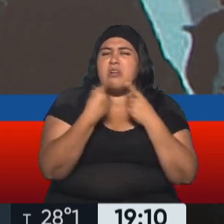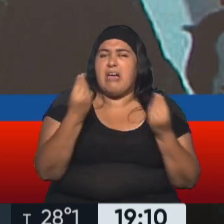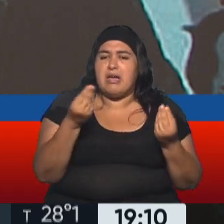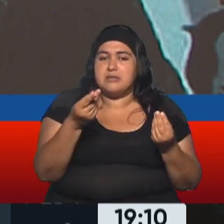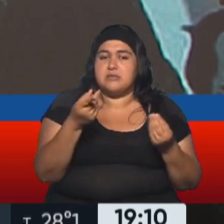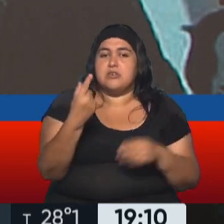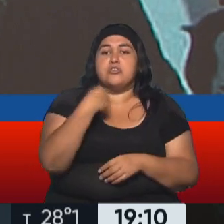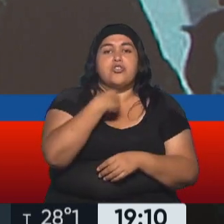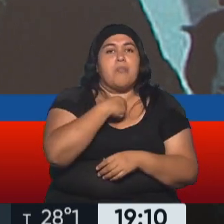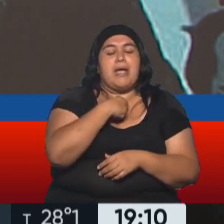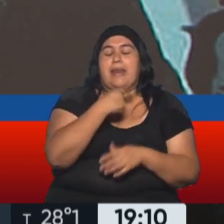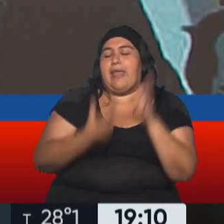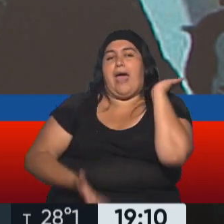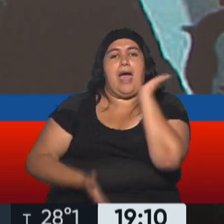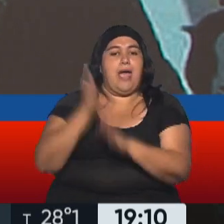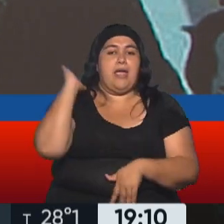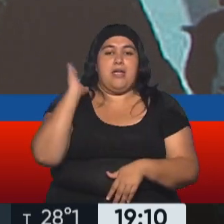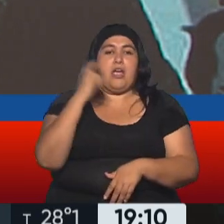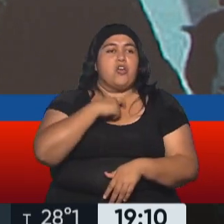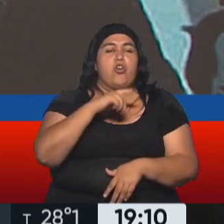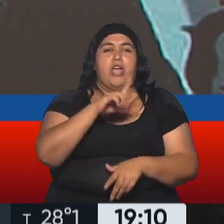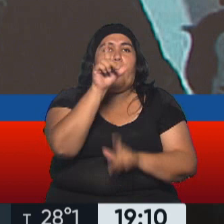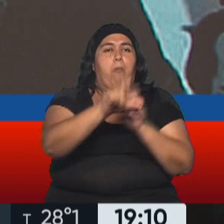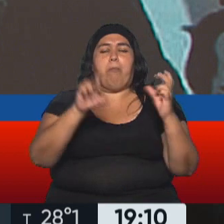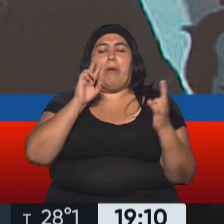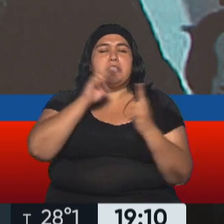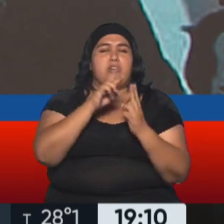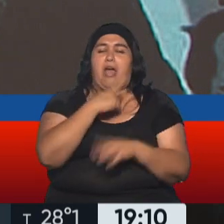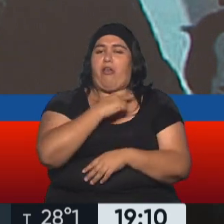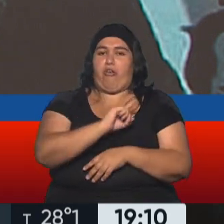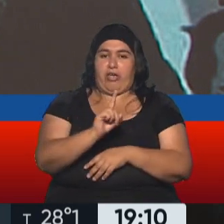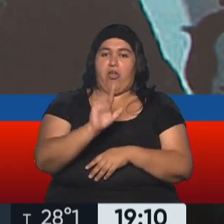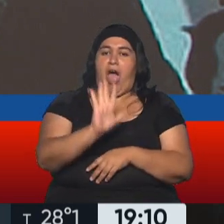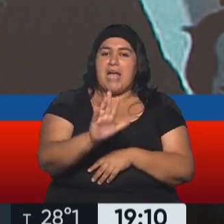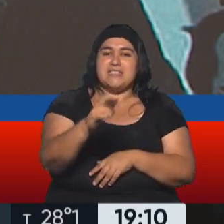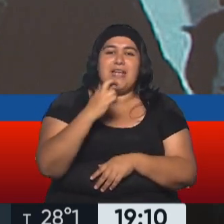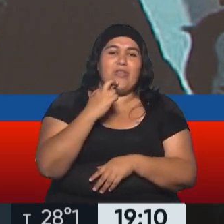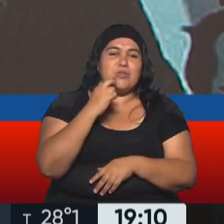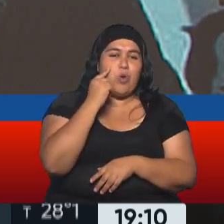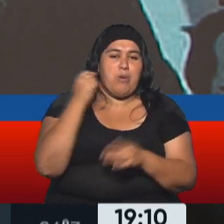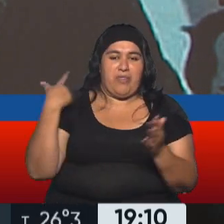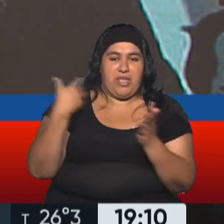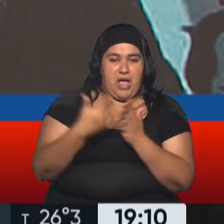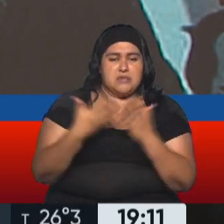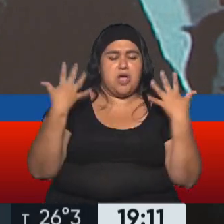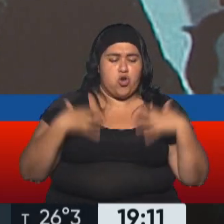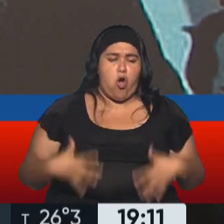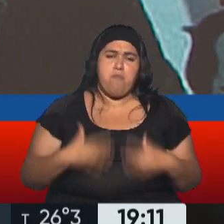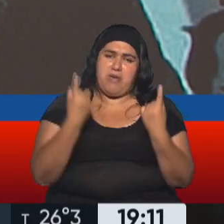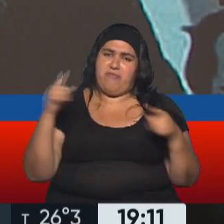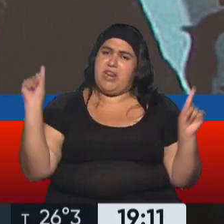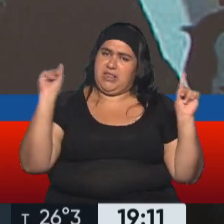me quería ir y no ver más a nadie. Así estuvo 19 días. Tiene otra pilcha, tiene otra ropa puesta.